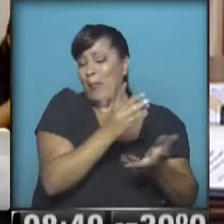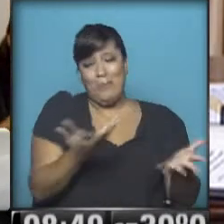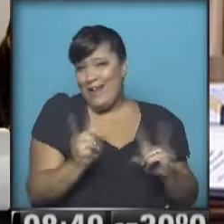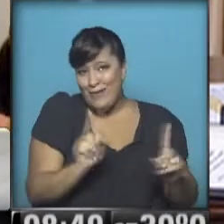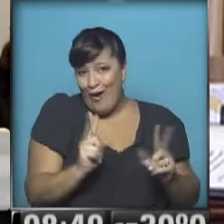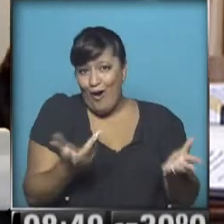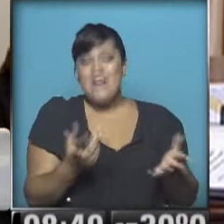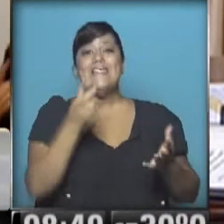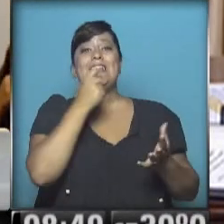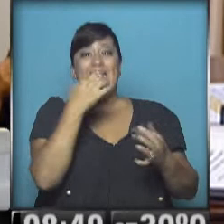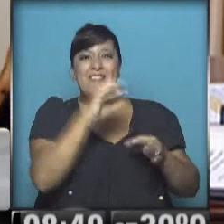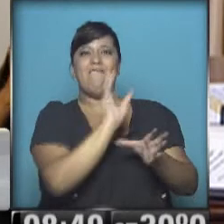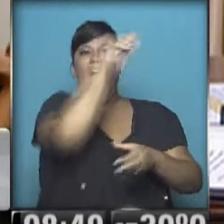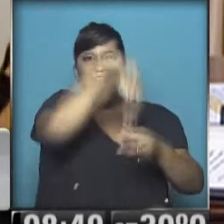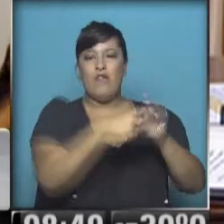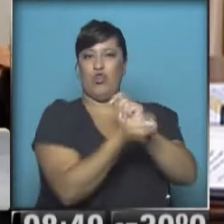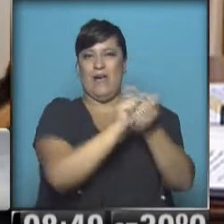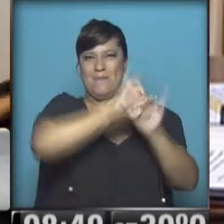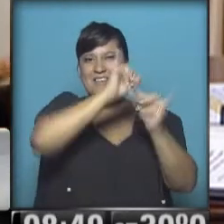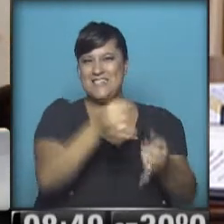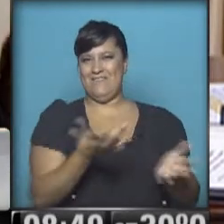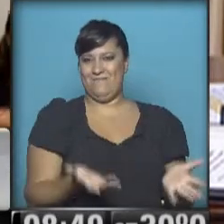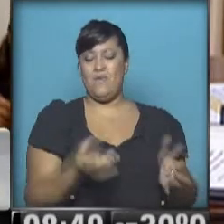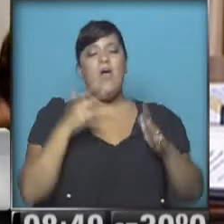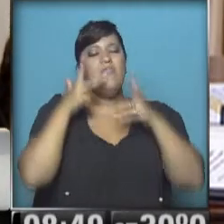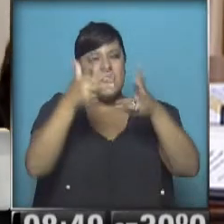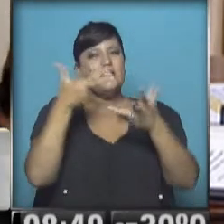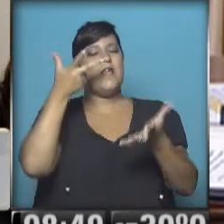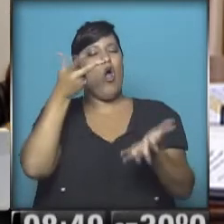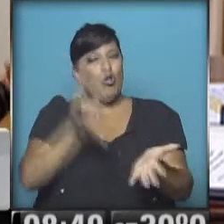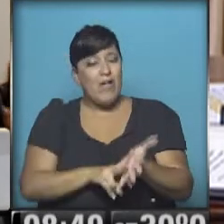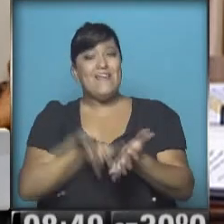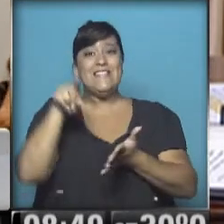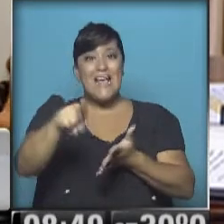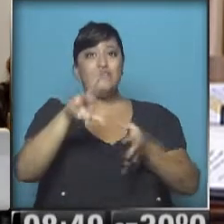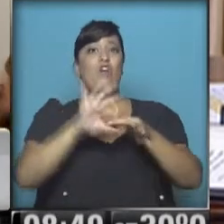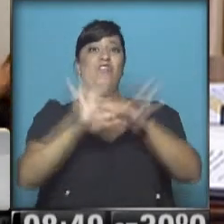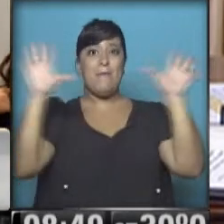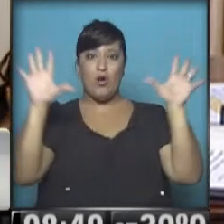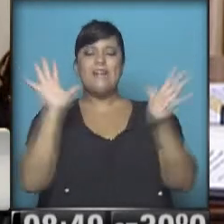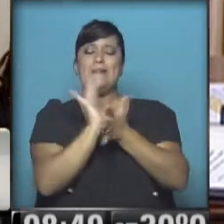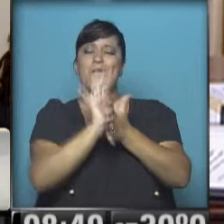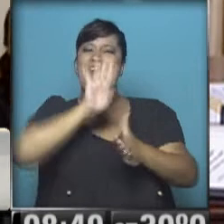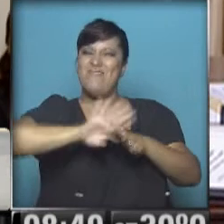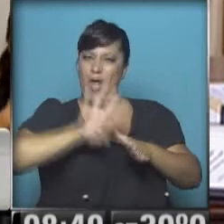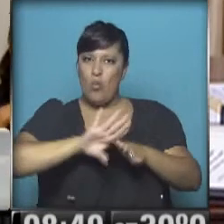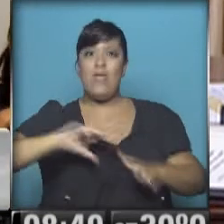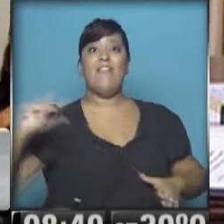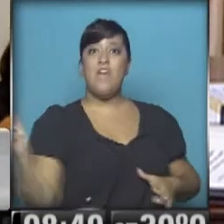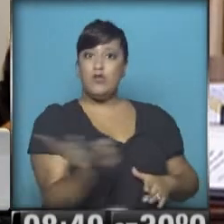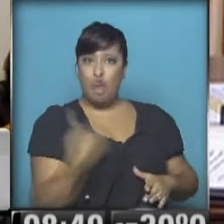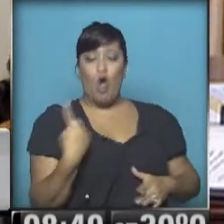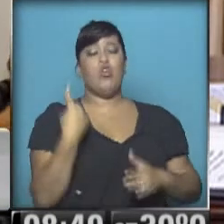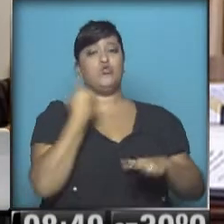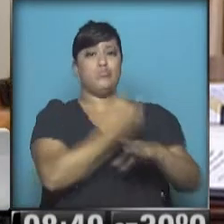modifican las prácticas. Y vuelvo a reiterar, esto es una deuda que tenía la democracia de todos los que hemos